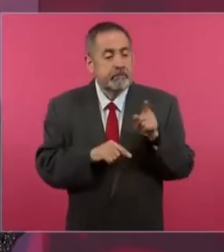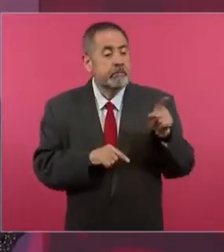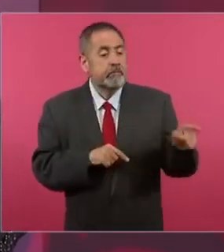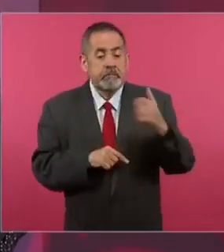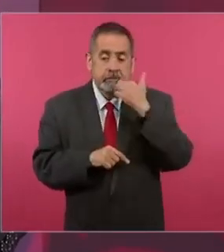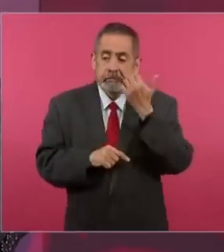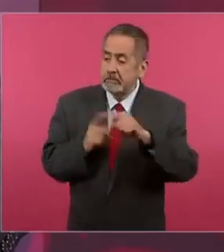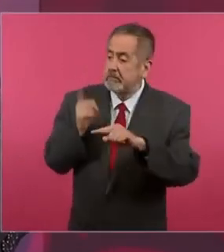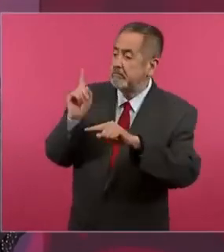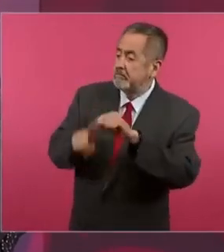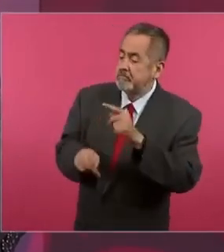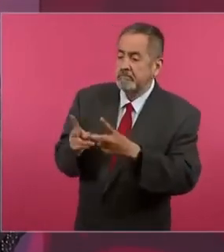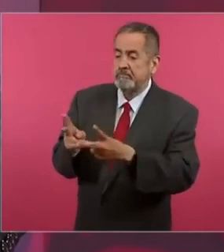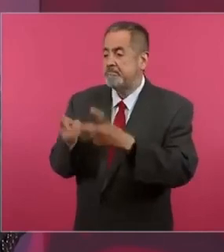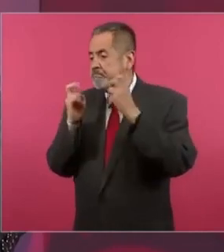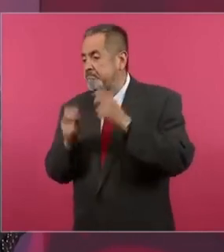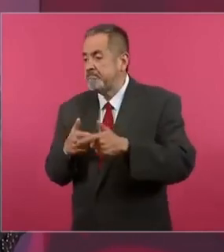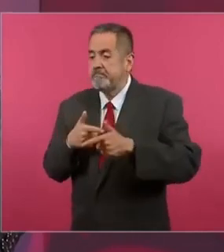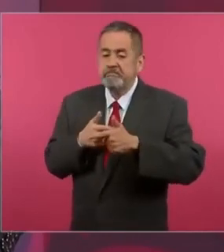saqueando, robando,